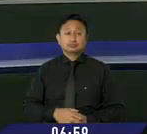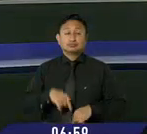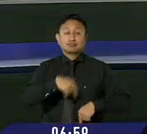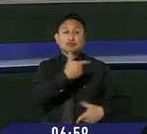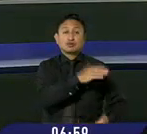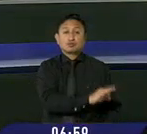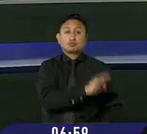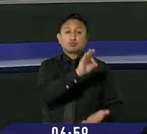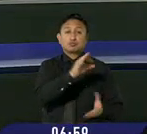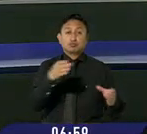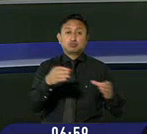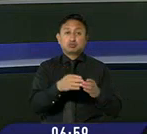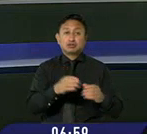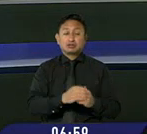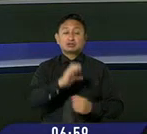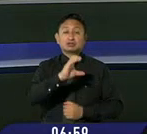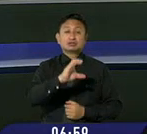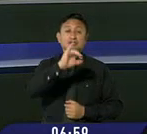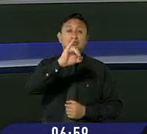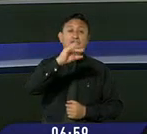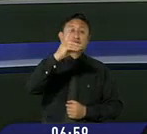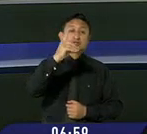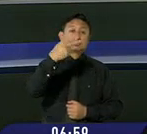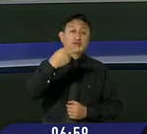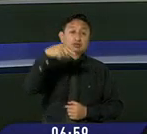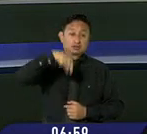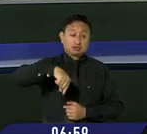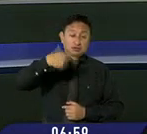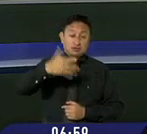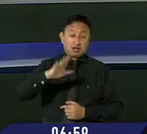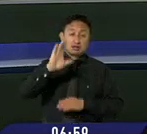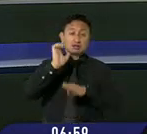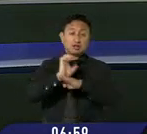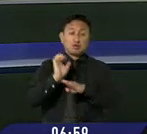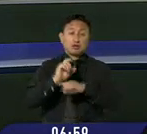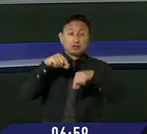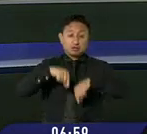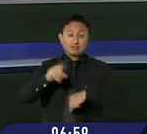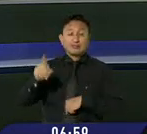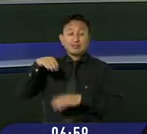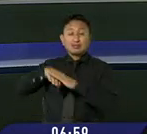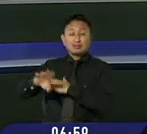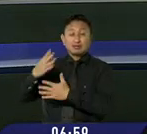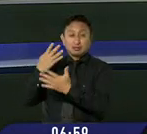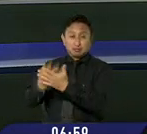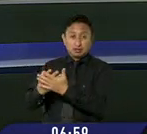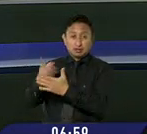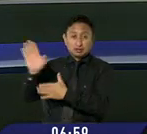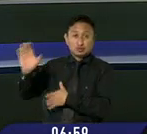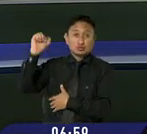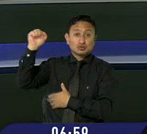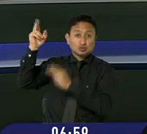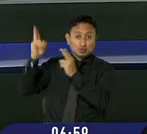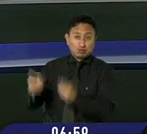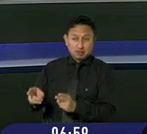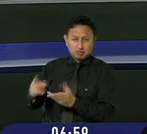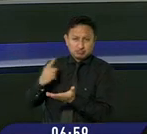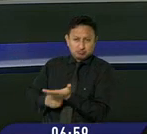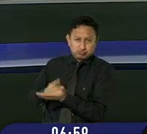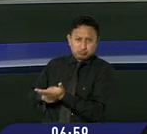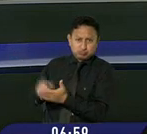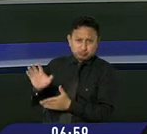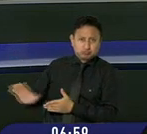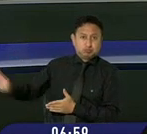Representantes del CIDH se encuentran en nuestro país para analizar la situación penitenciaria y derechos humanos de los privados de la